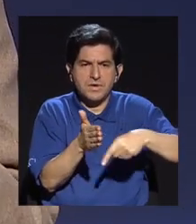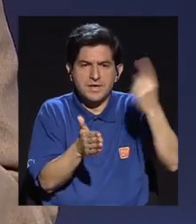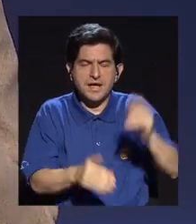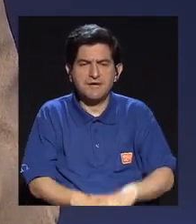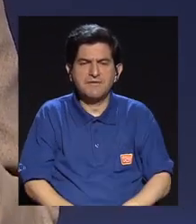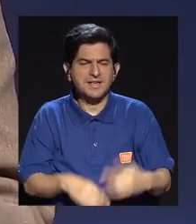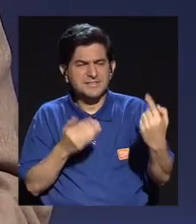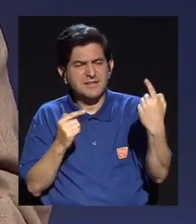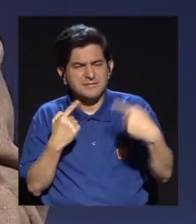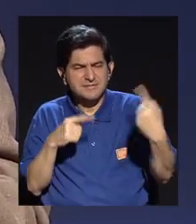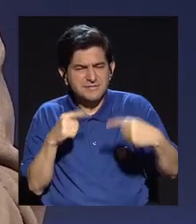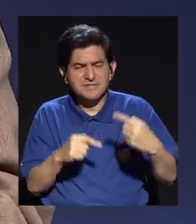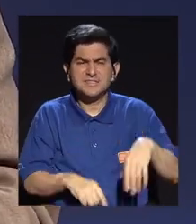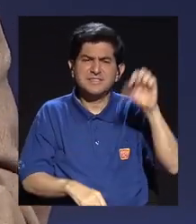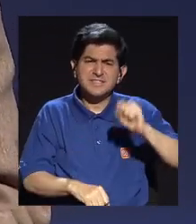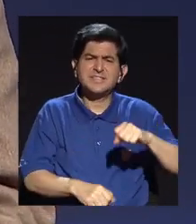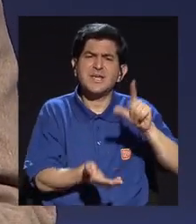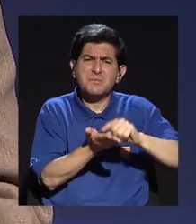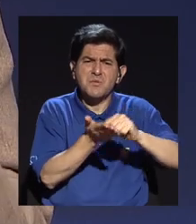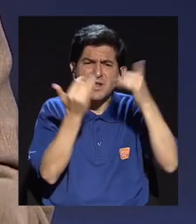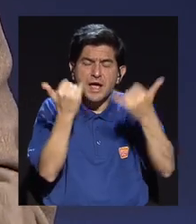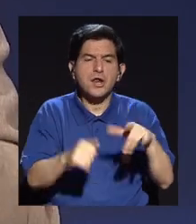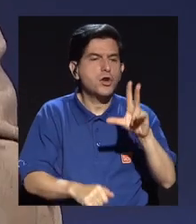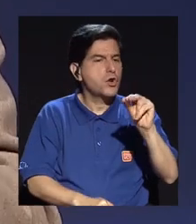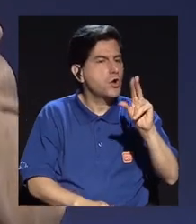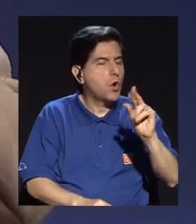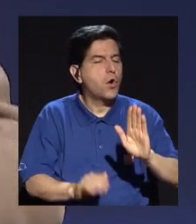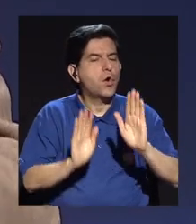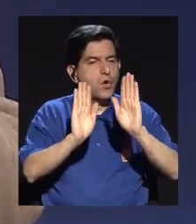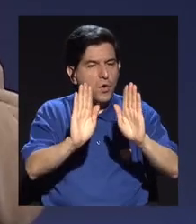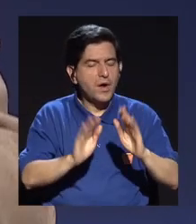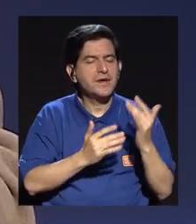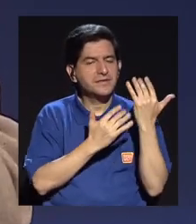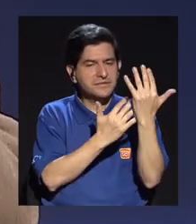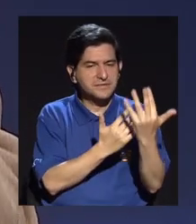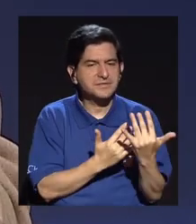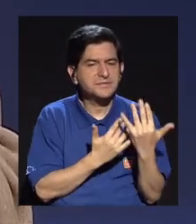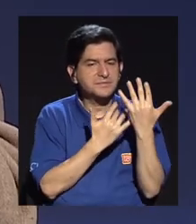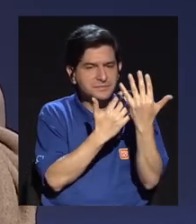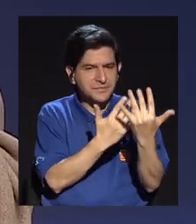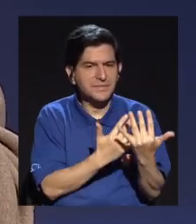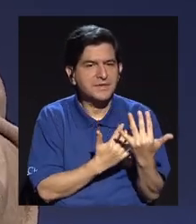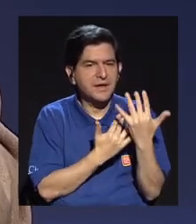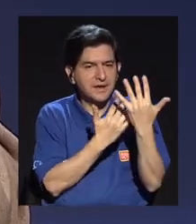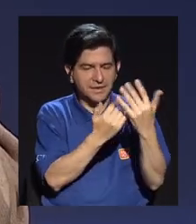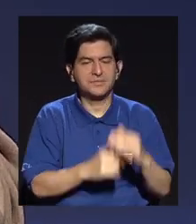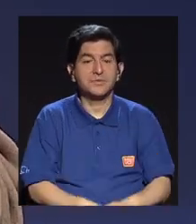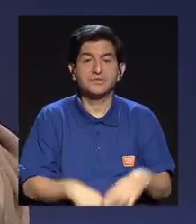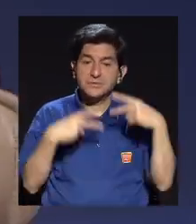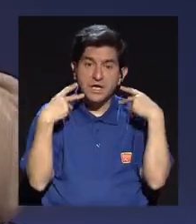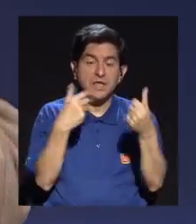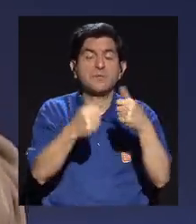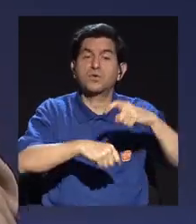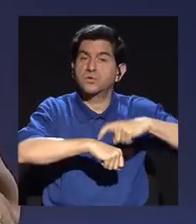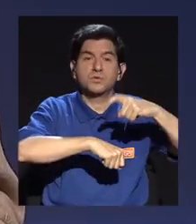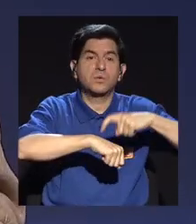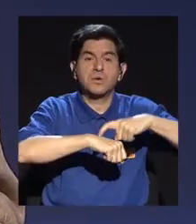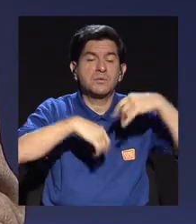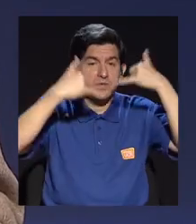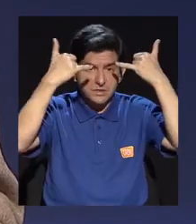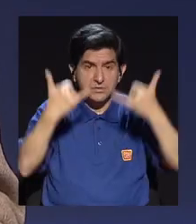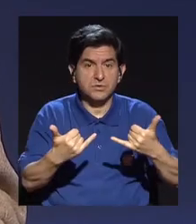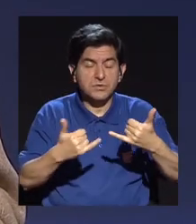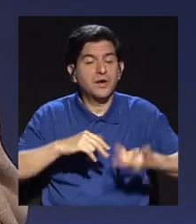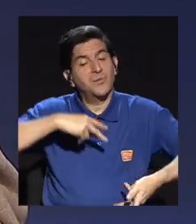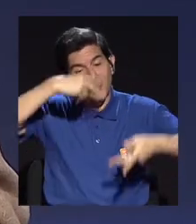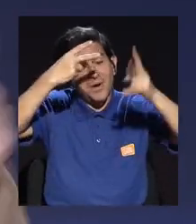agarrábamos porque Michael me decía, sí, publiquemos, publiquemos, y yo le decía, no, no publiquemos, sostengamos, sostengamos, sostengamos, y bueno, de repente en algún momento cuando ya